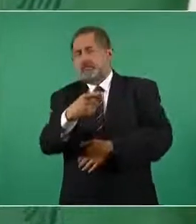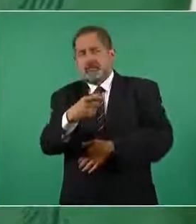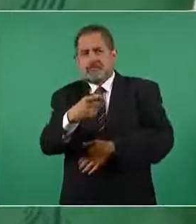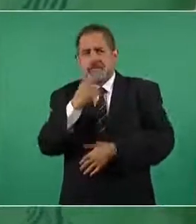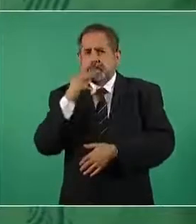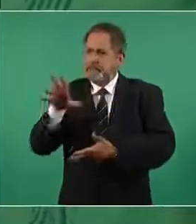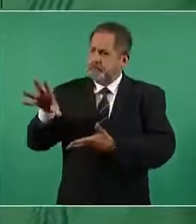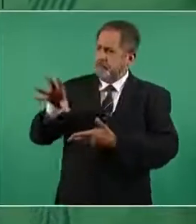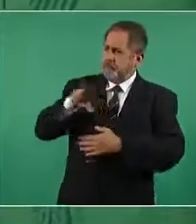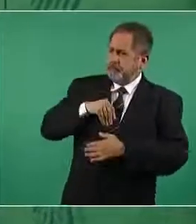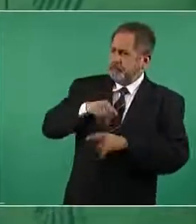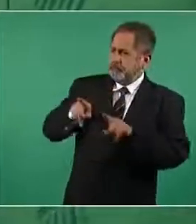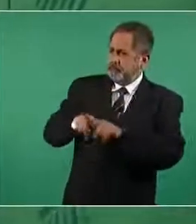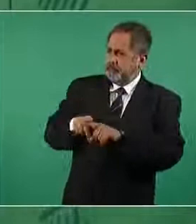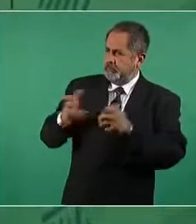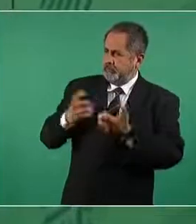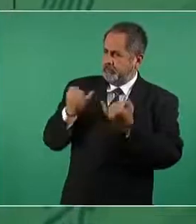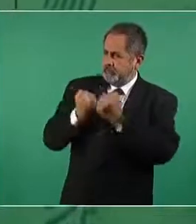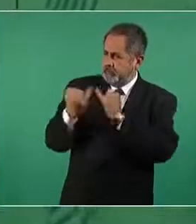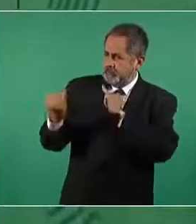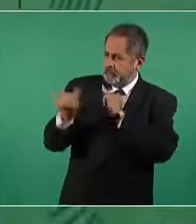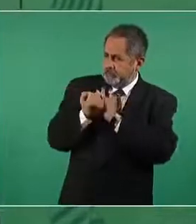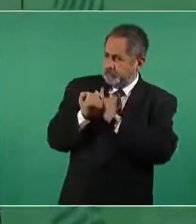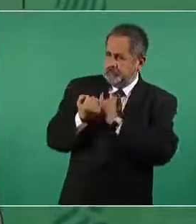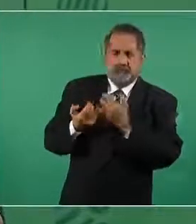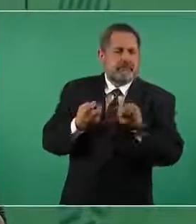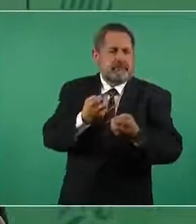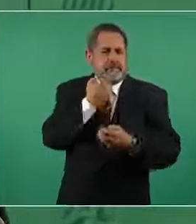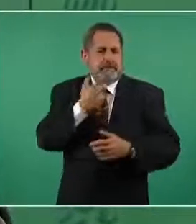lo más importante es eso